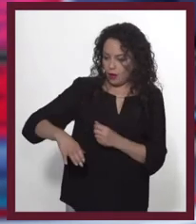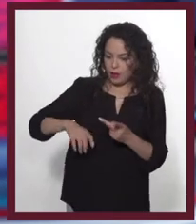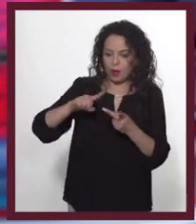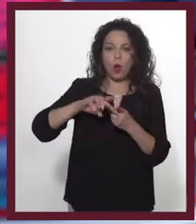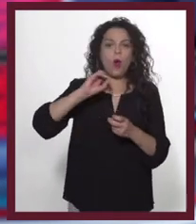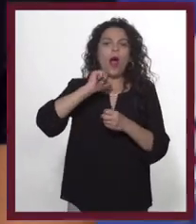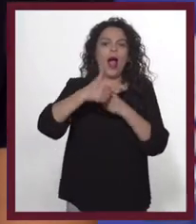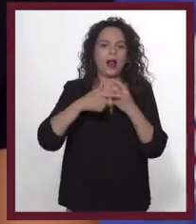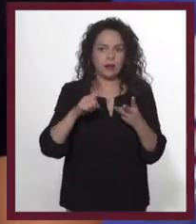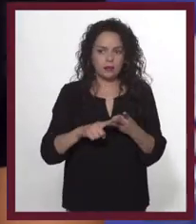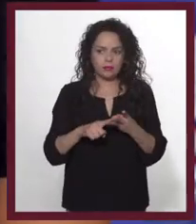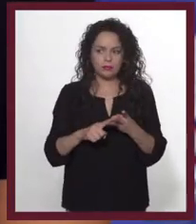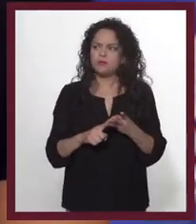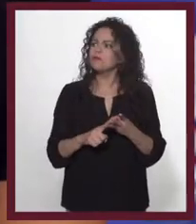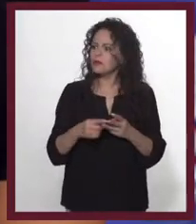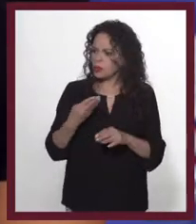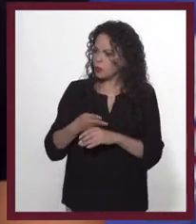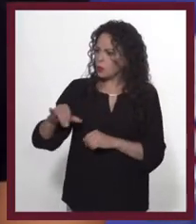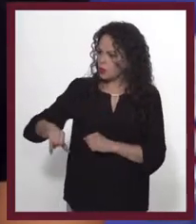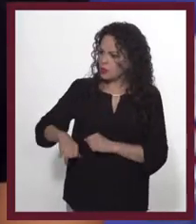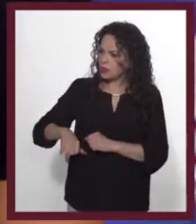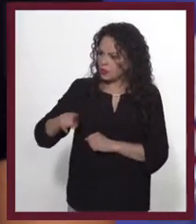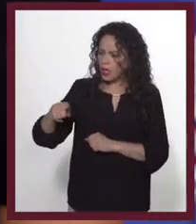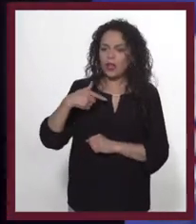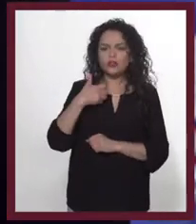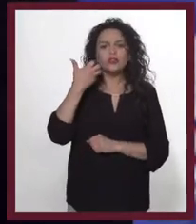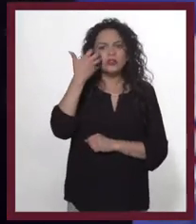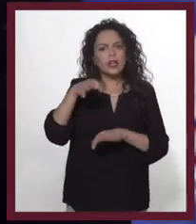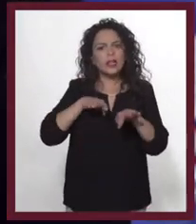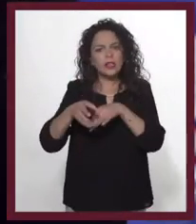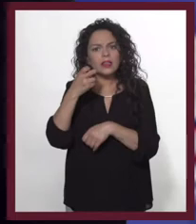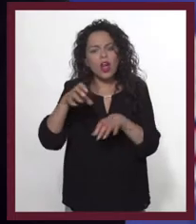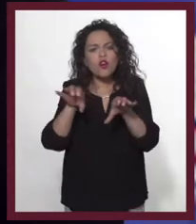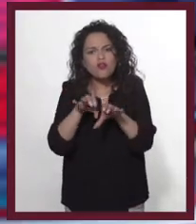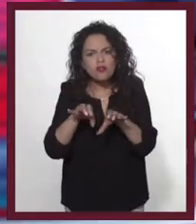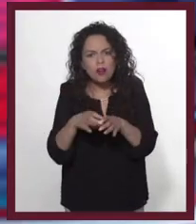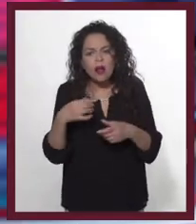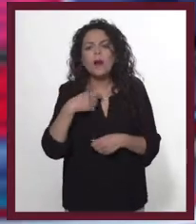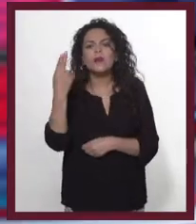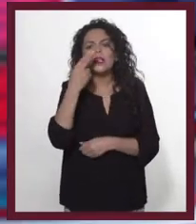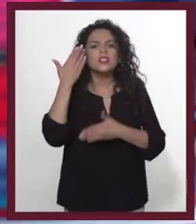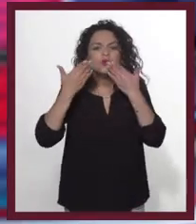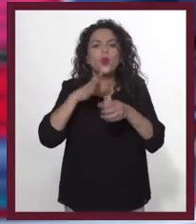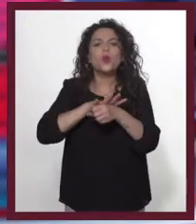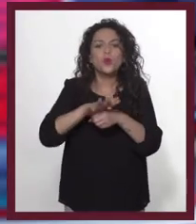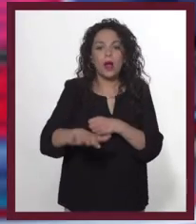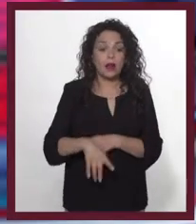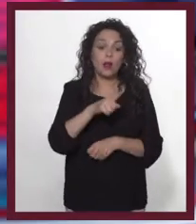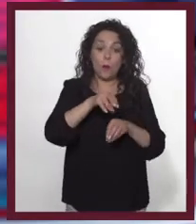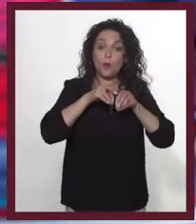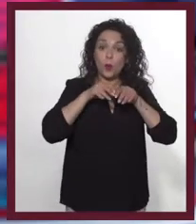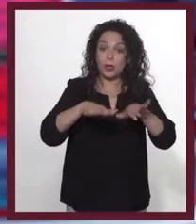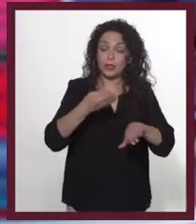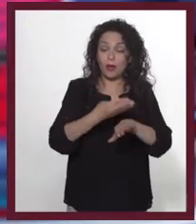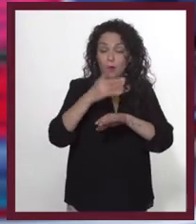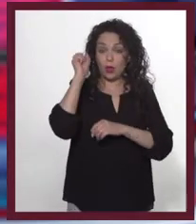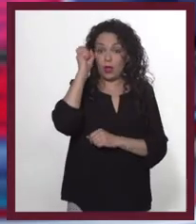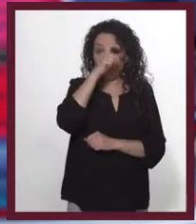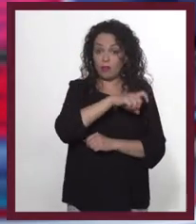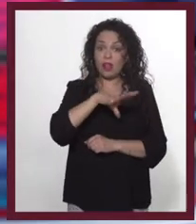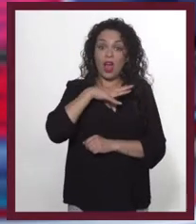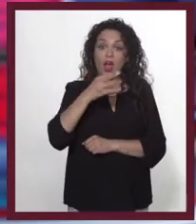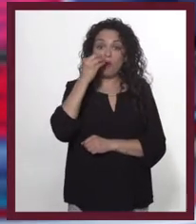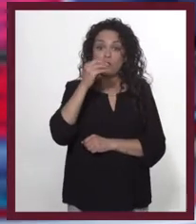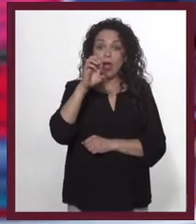causa. No me molestaría dedicarme a eso. ¿Qué debo estudiar si quisiera...? La publicidad es una industria muy compleja cuyo